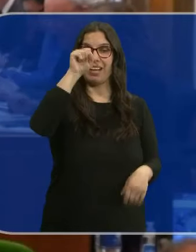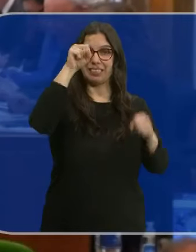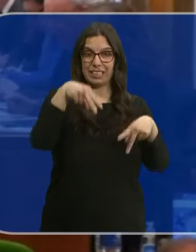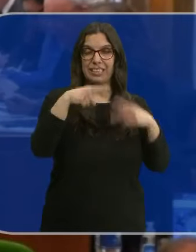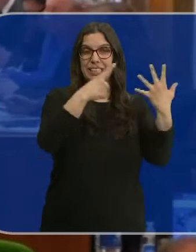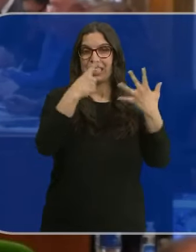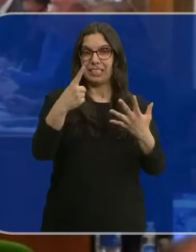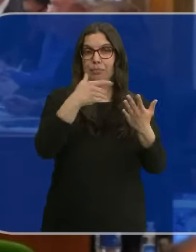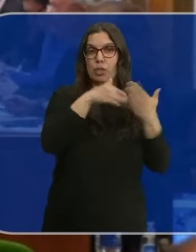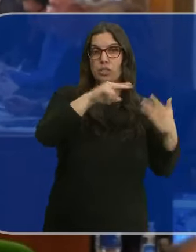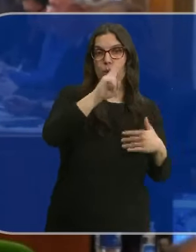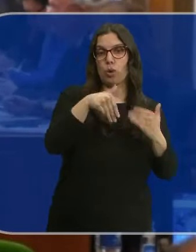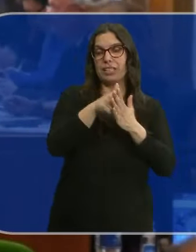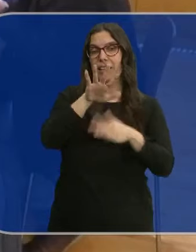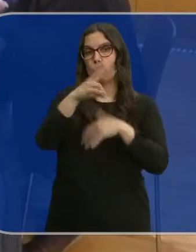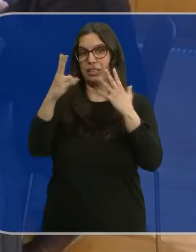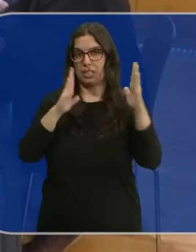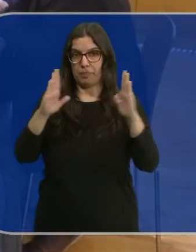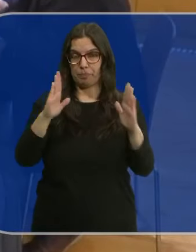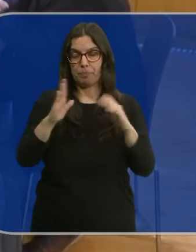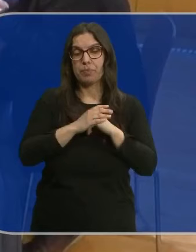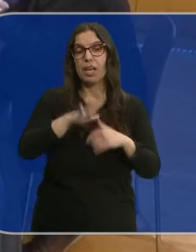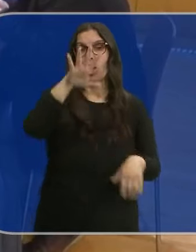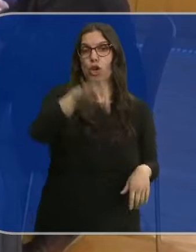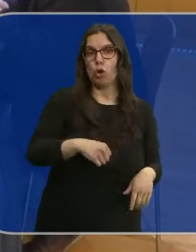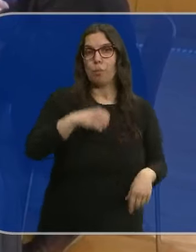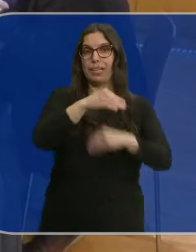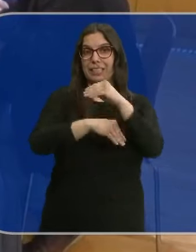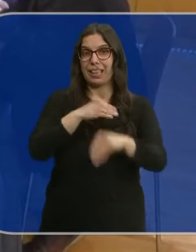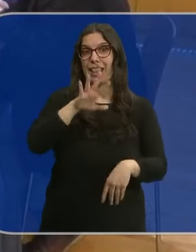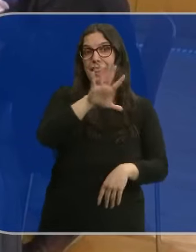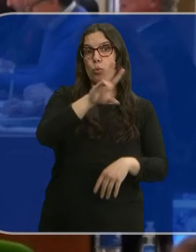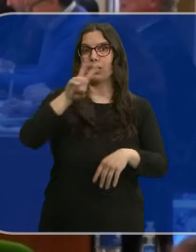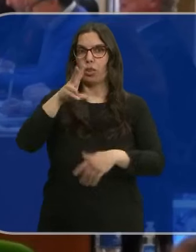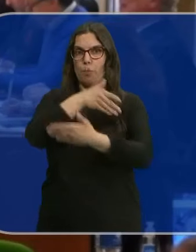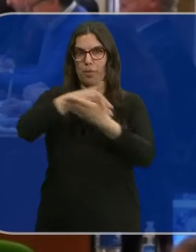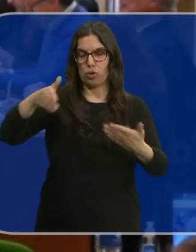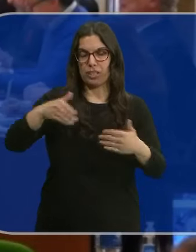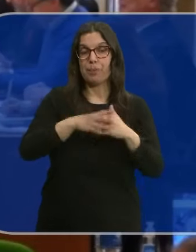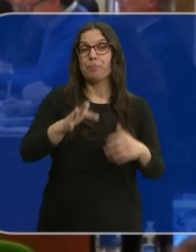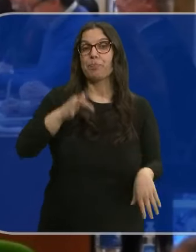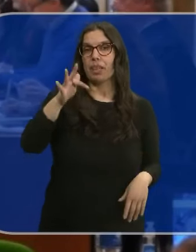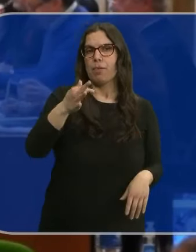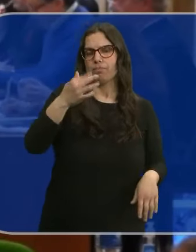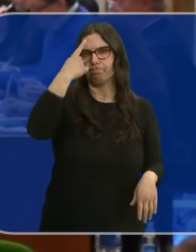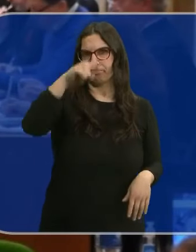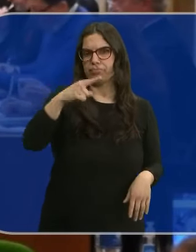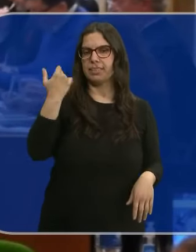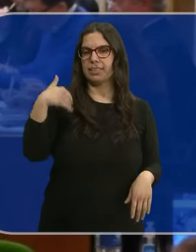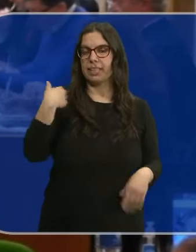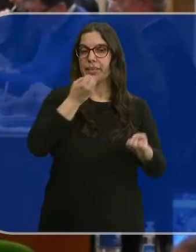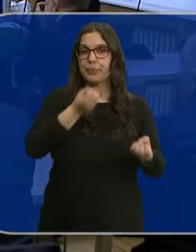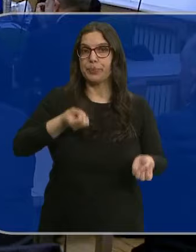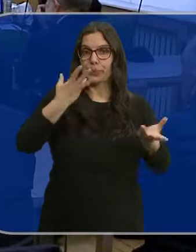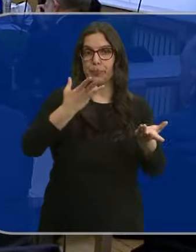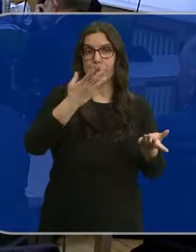66 millones de euros y los 57. La compra se realizó en 52 millones. Además, se ha conocido que se retrasan las